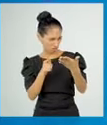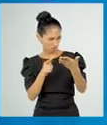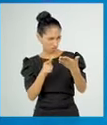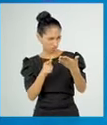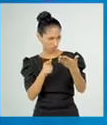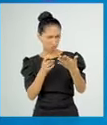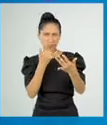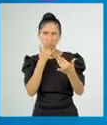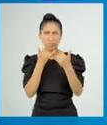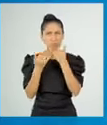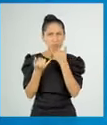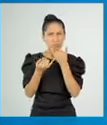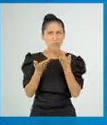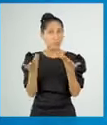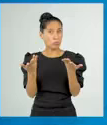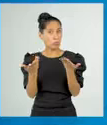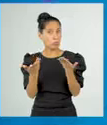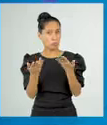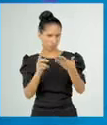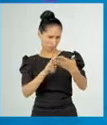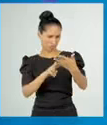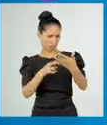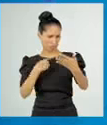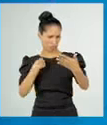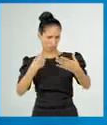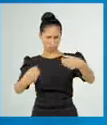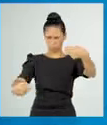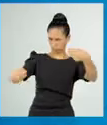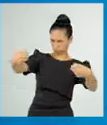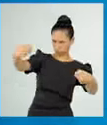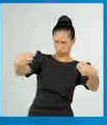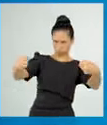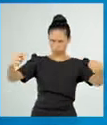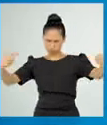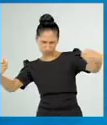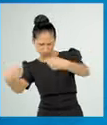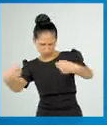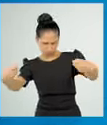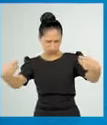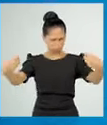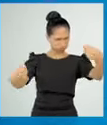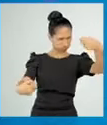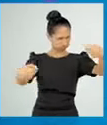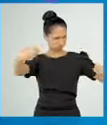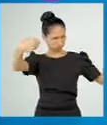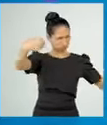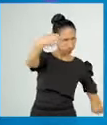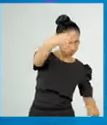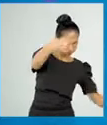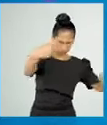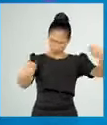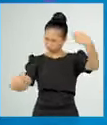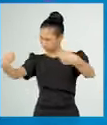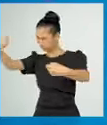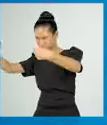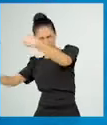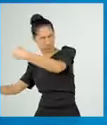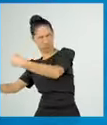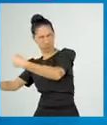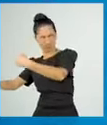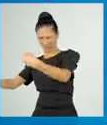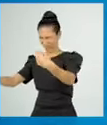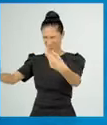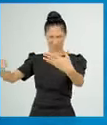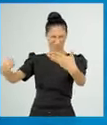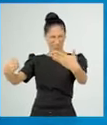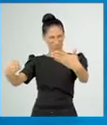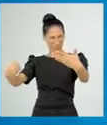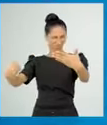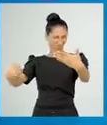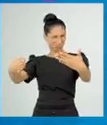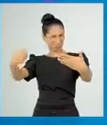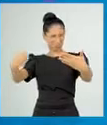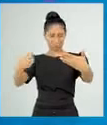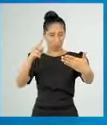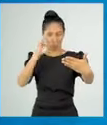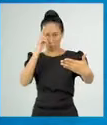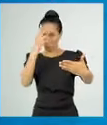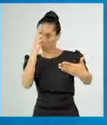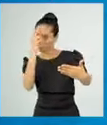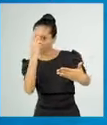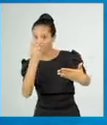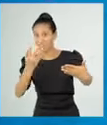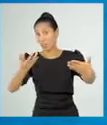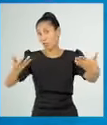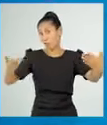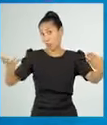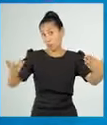incorrecto, también puede generar confusiones peligrosas. Quien interprete el guiño izquierdo como permiso para adelantar puede